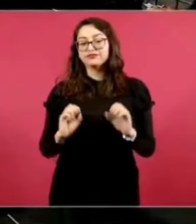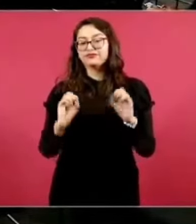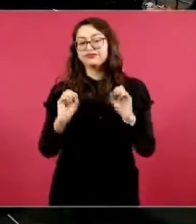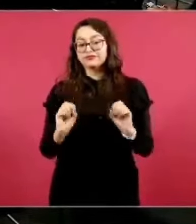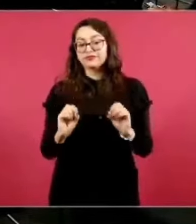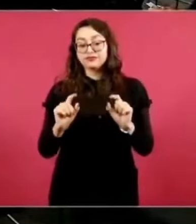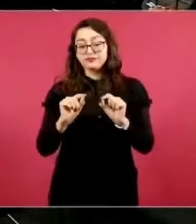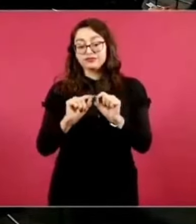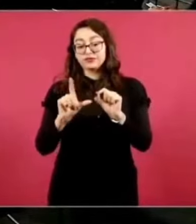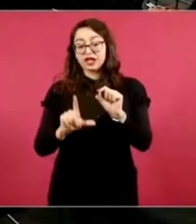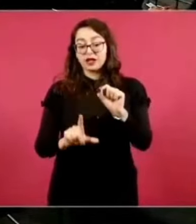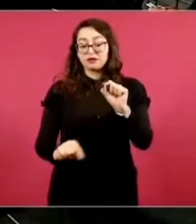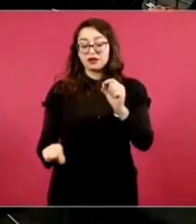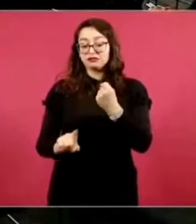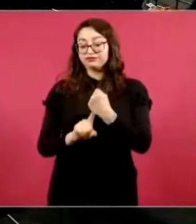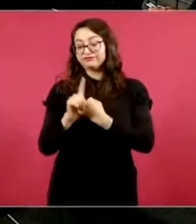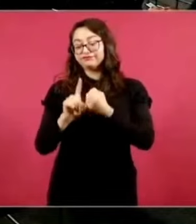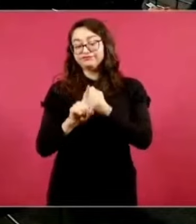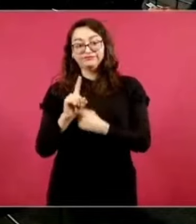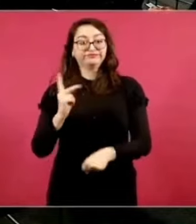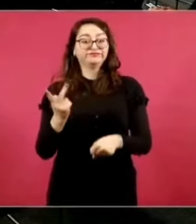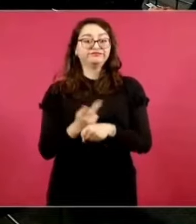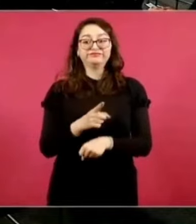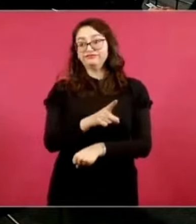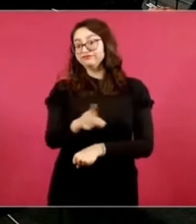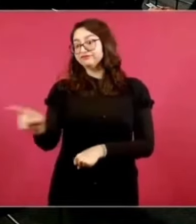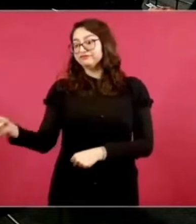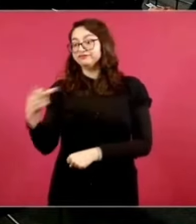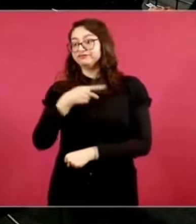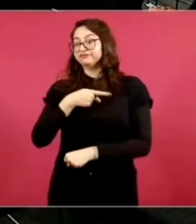es que los de la economía informal no pagan impuestos